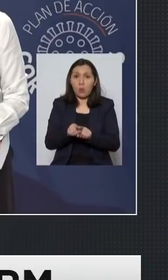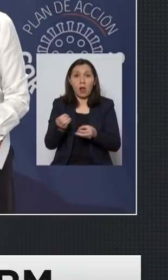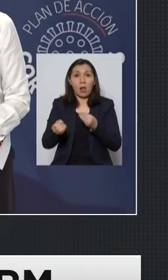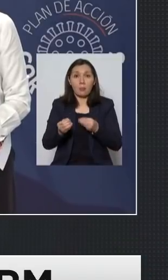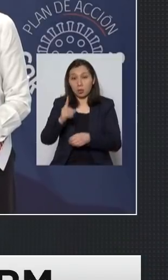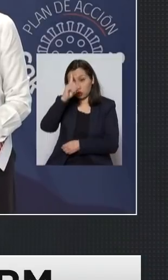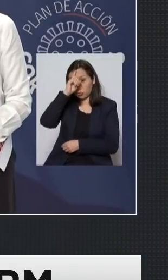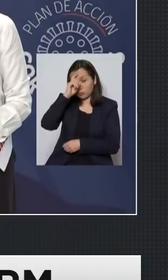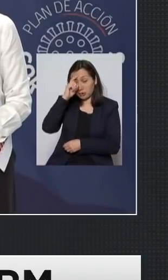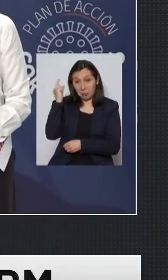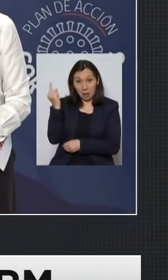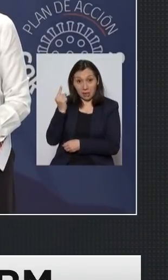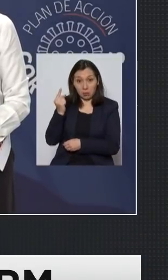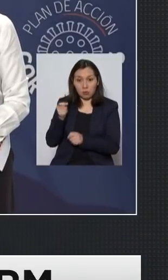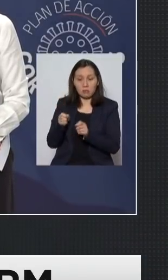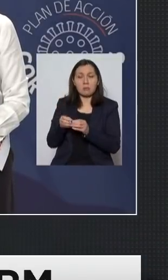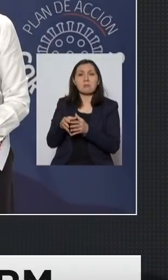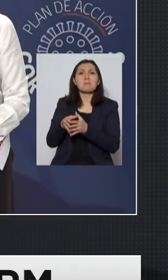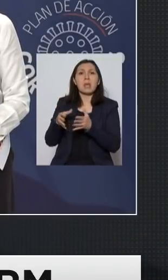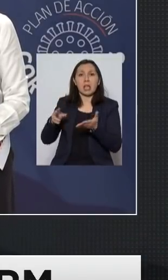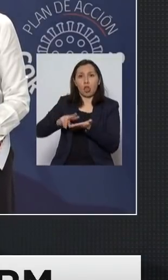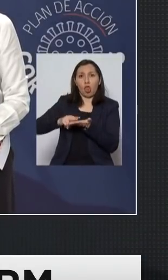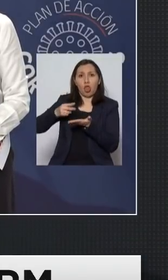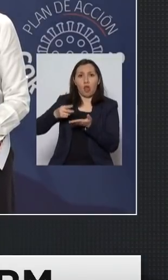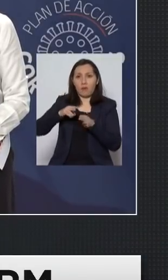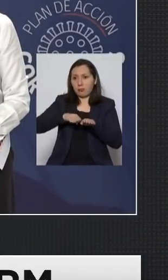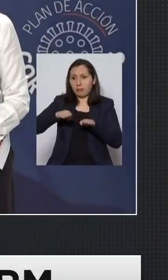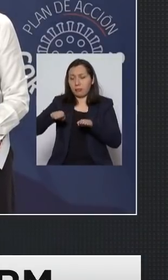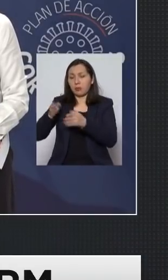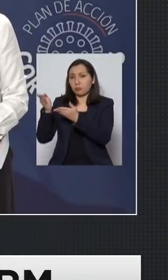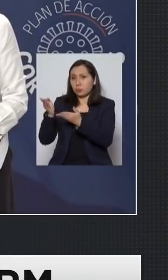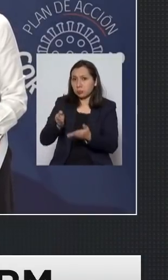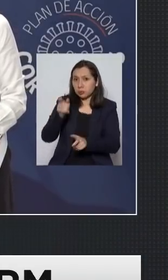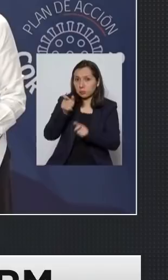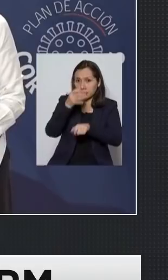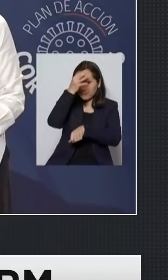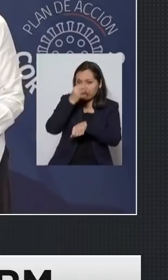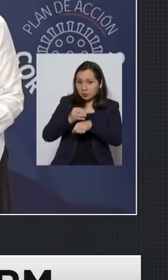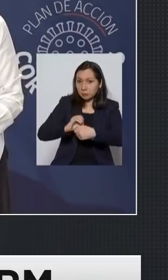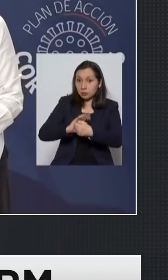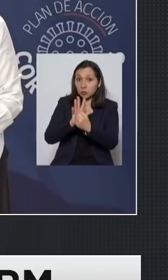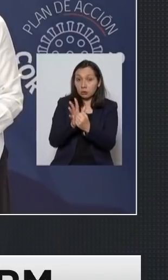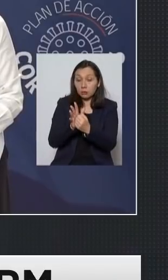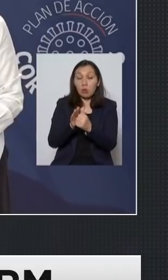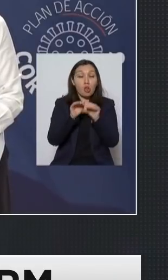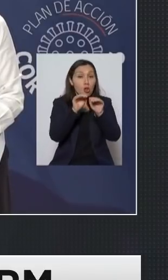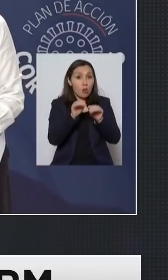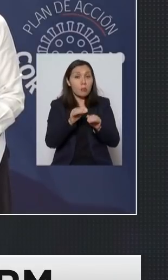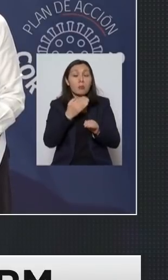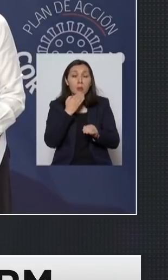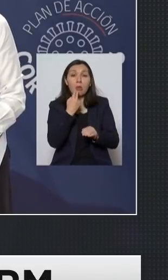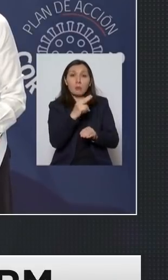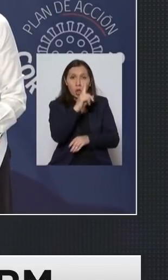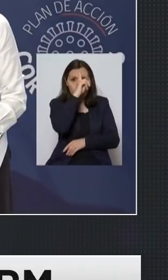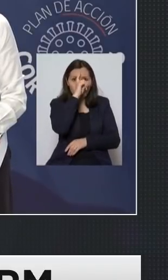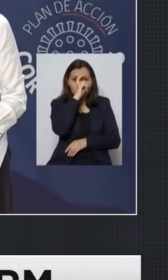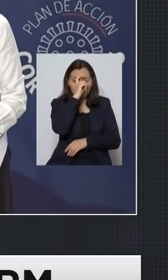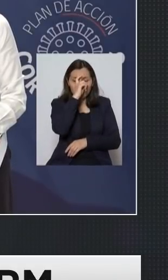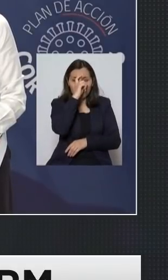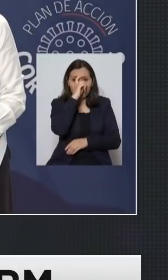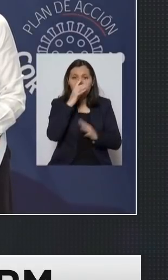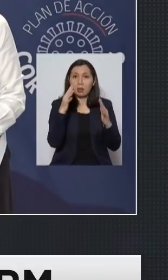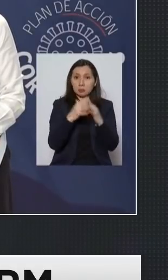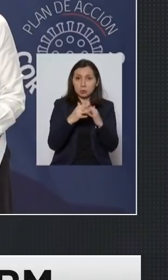con las clínicas privadas que han multiplicado su capacidad de recepción de pacientes COVID está ocurriendo lo propio en los hospitales de las